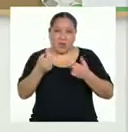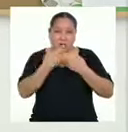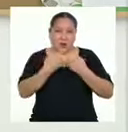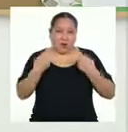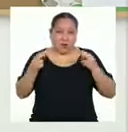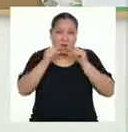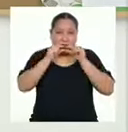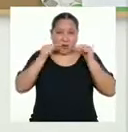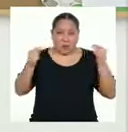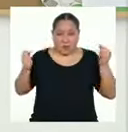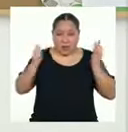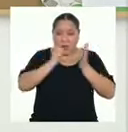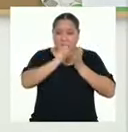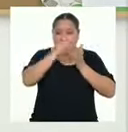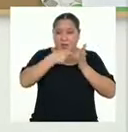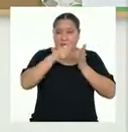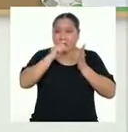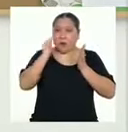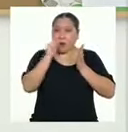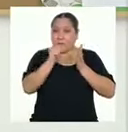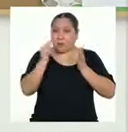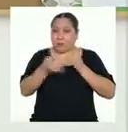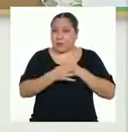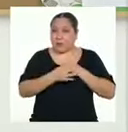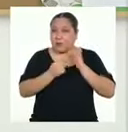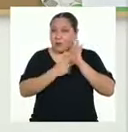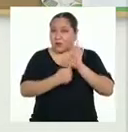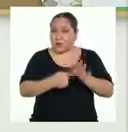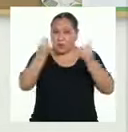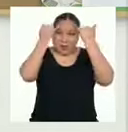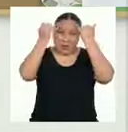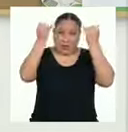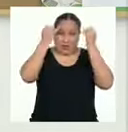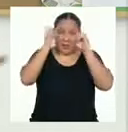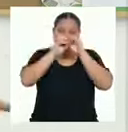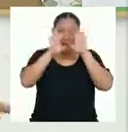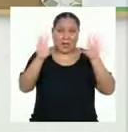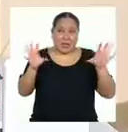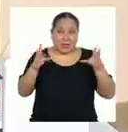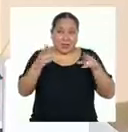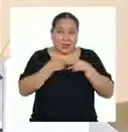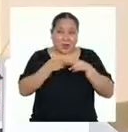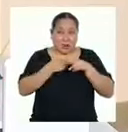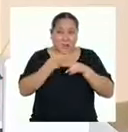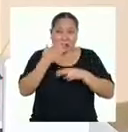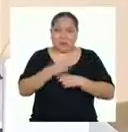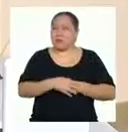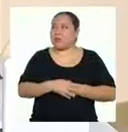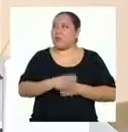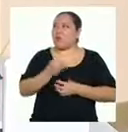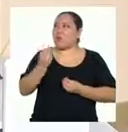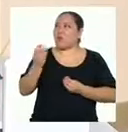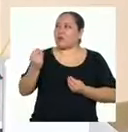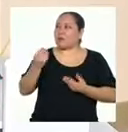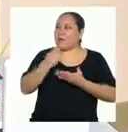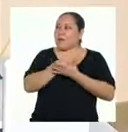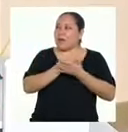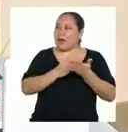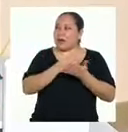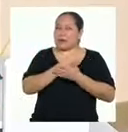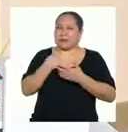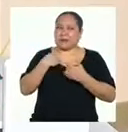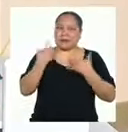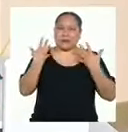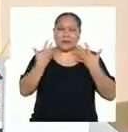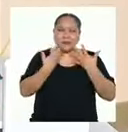gramaticales y ortográficos. Expresando las ideas con claridad, precisión y de forma breve. Son varios aspectos a tomar en cuenta que me